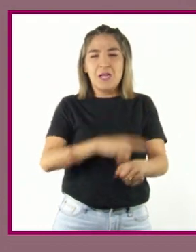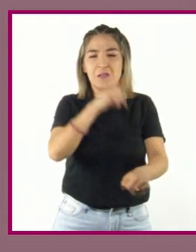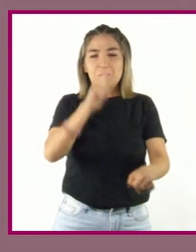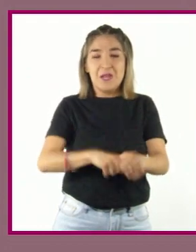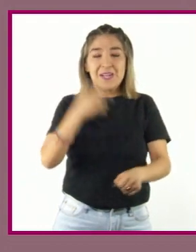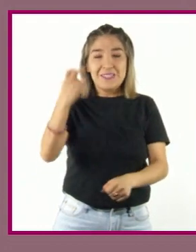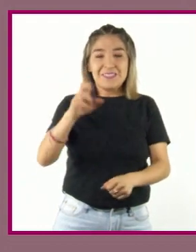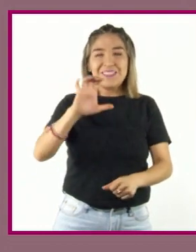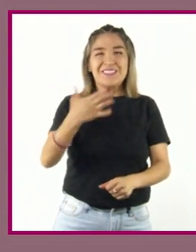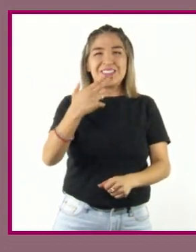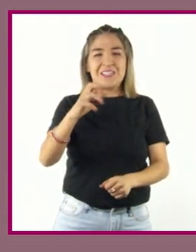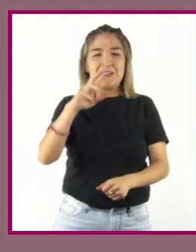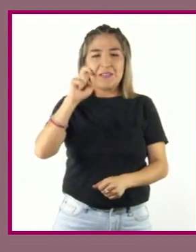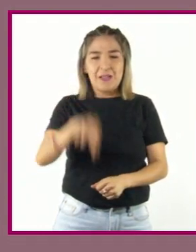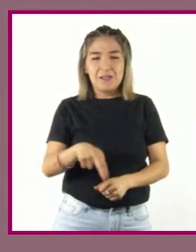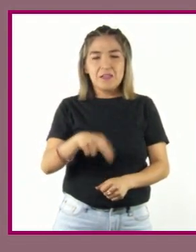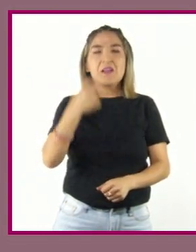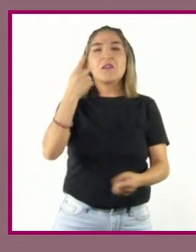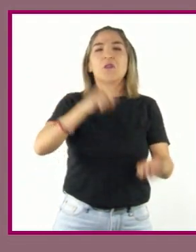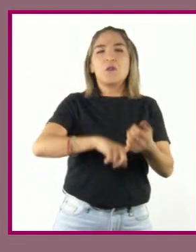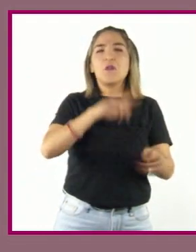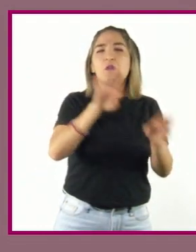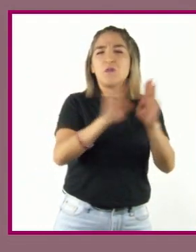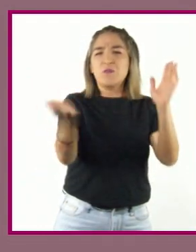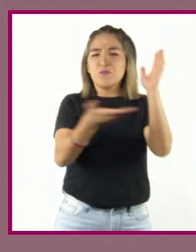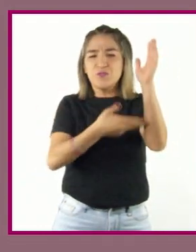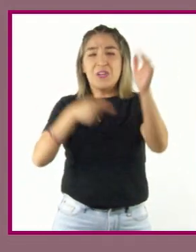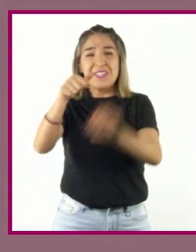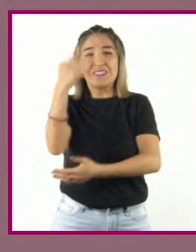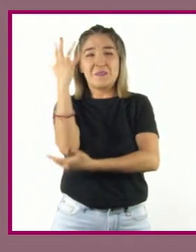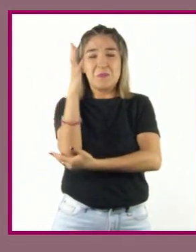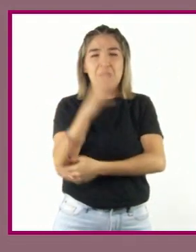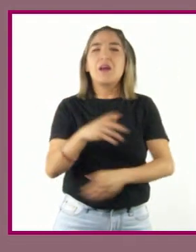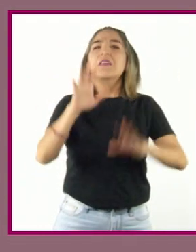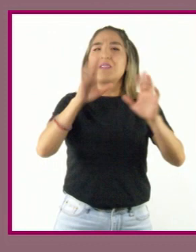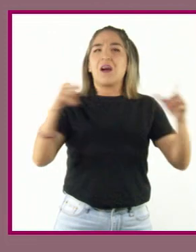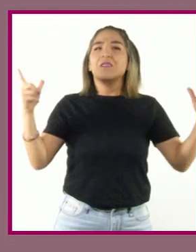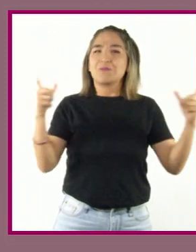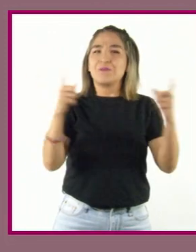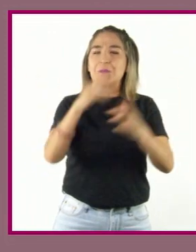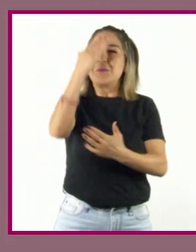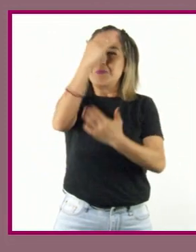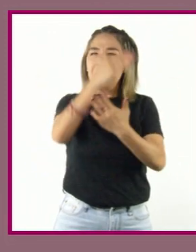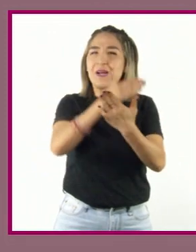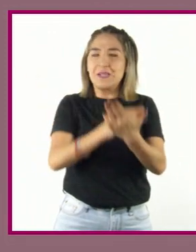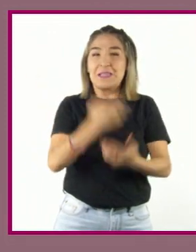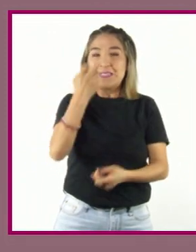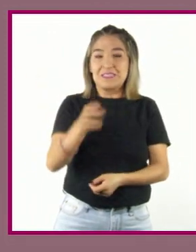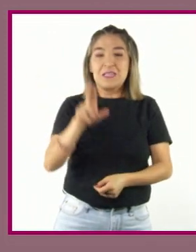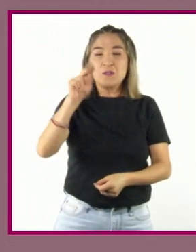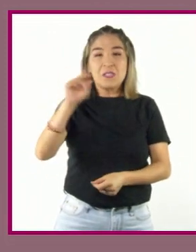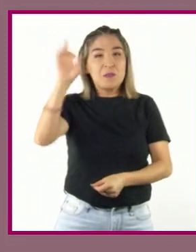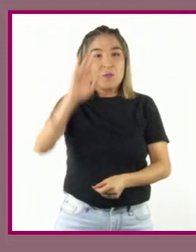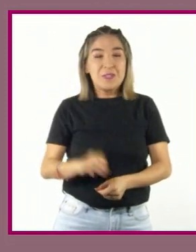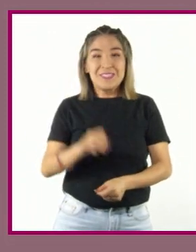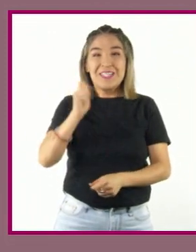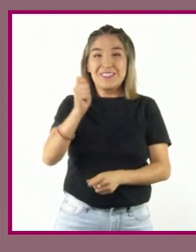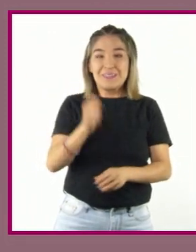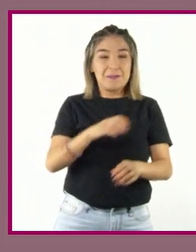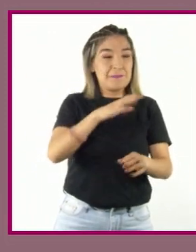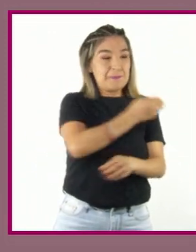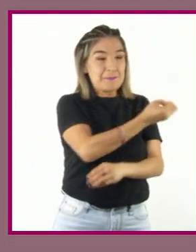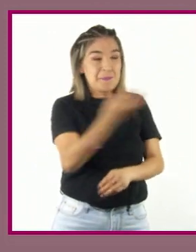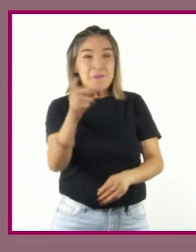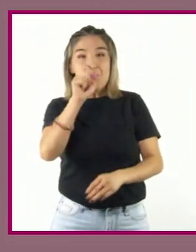de Cherán llevó a cabo, la deforestación de los bosques ha disminuido notablemente. Cerca del 80% de las 20.000 hectáreas